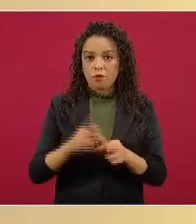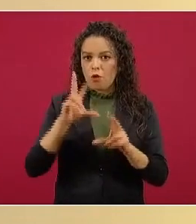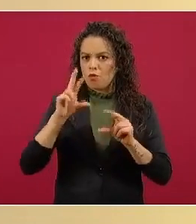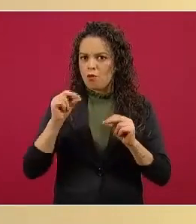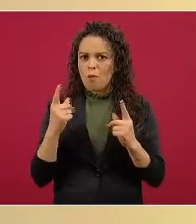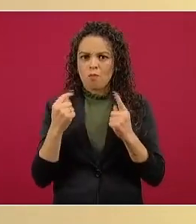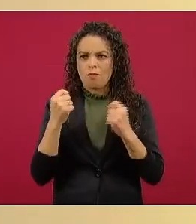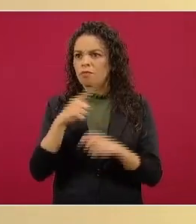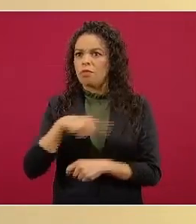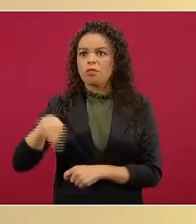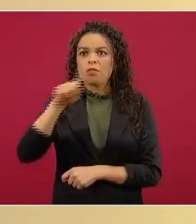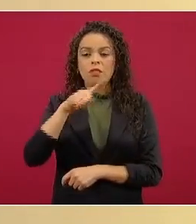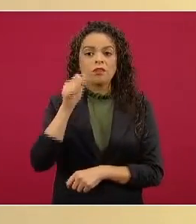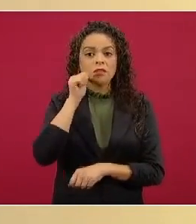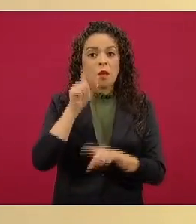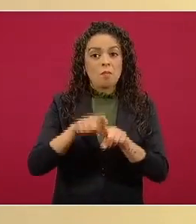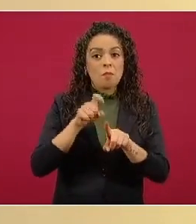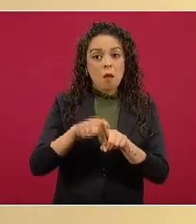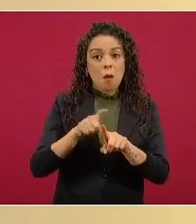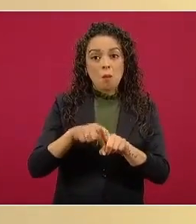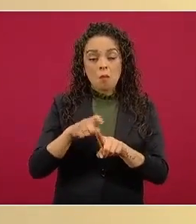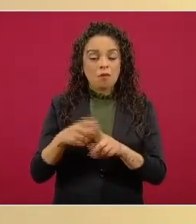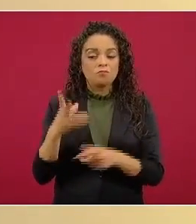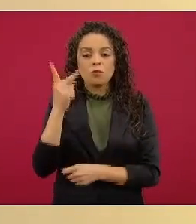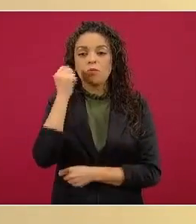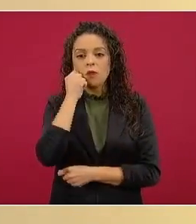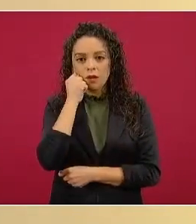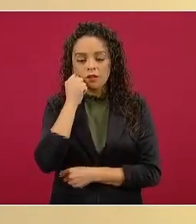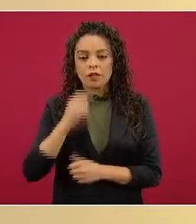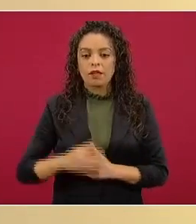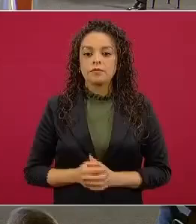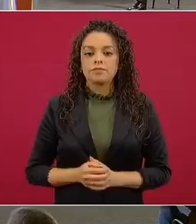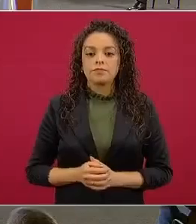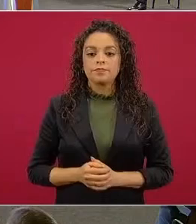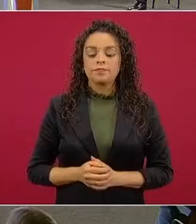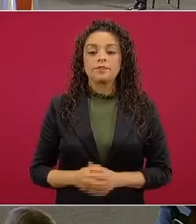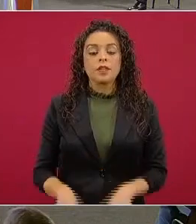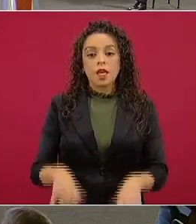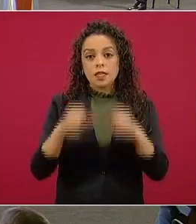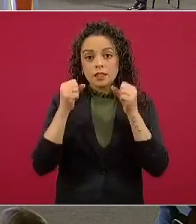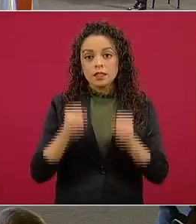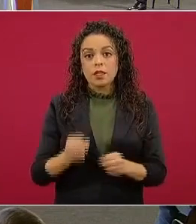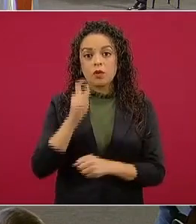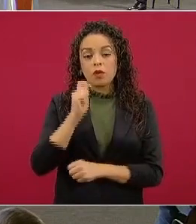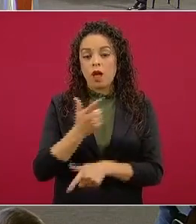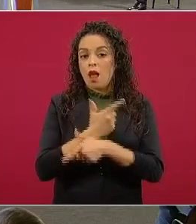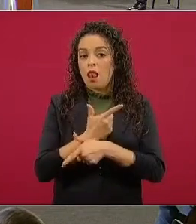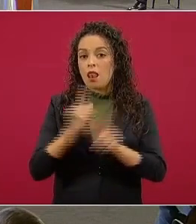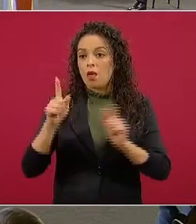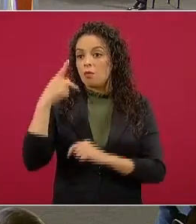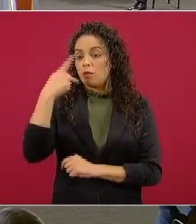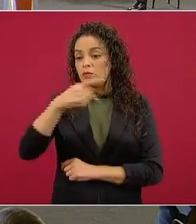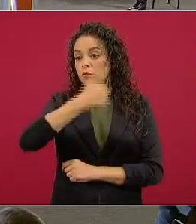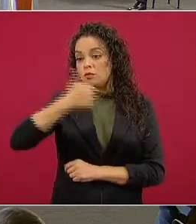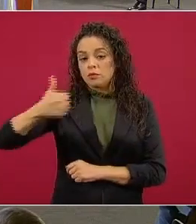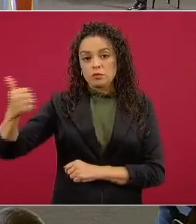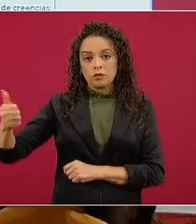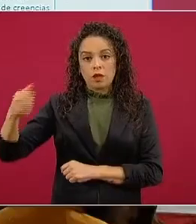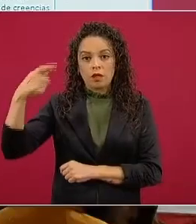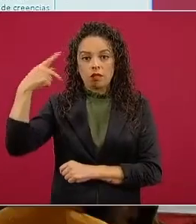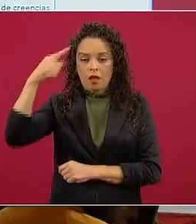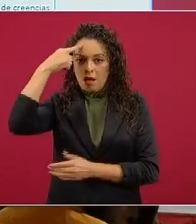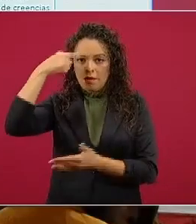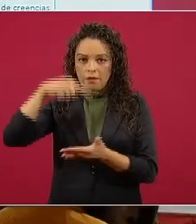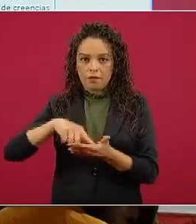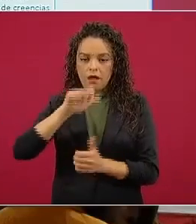98 se garantizará la libre manifestación de ideas de creencias religiosas y la